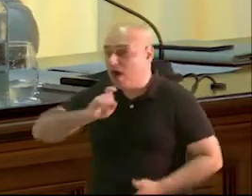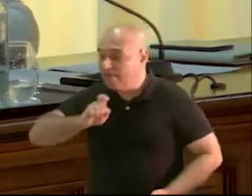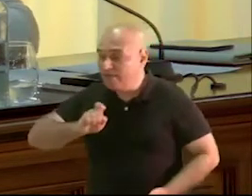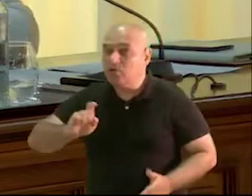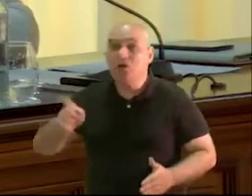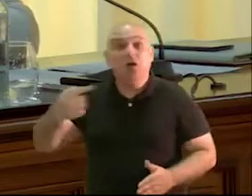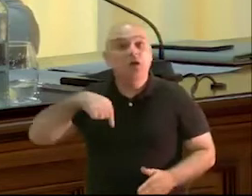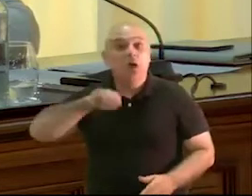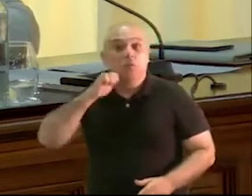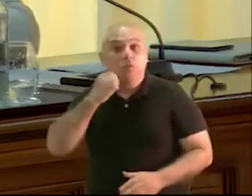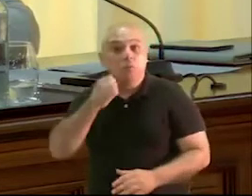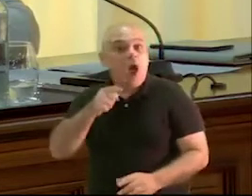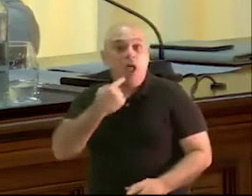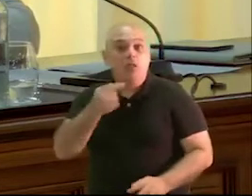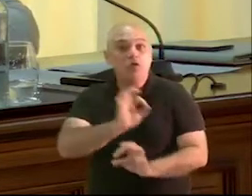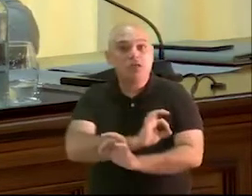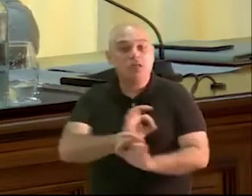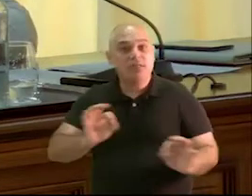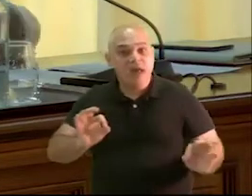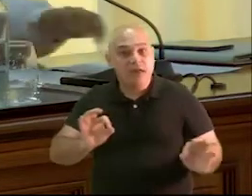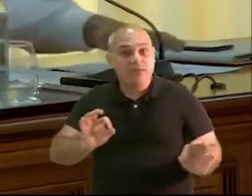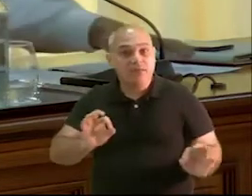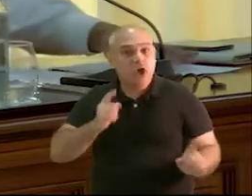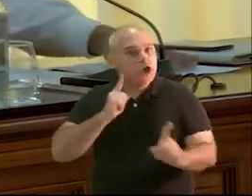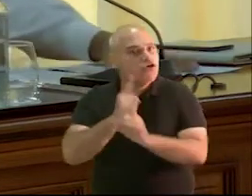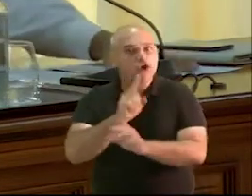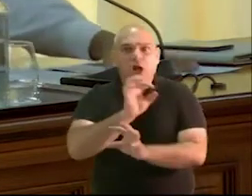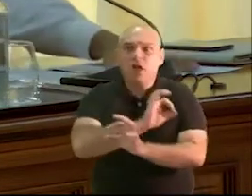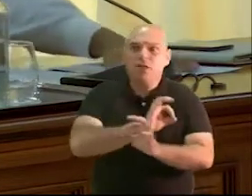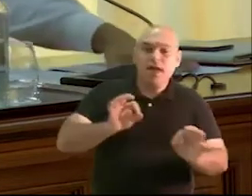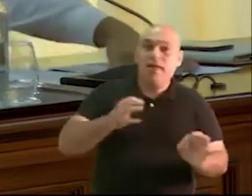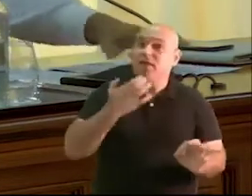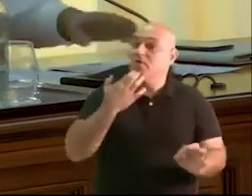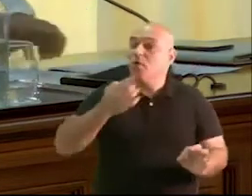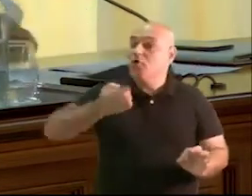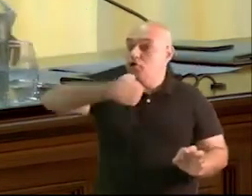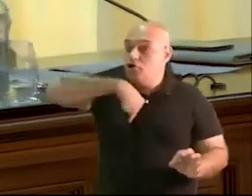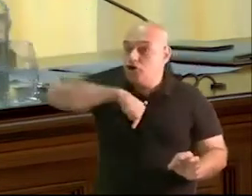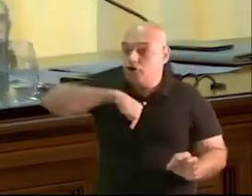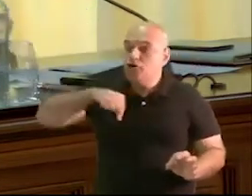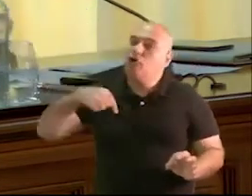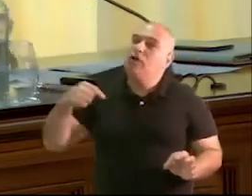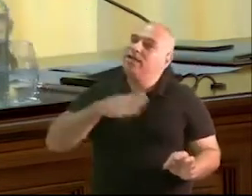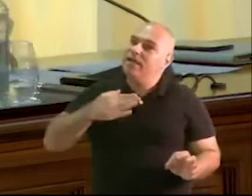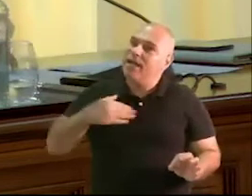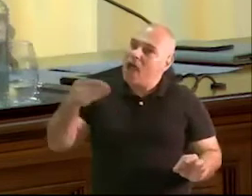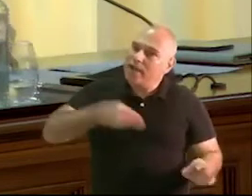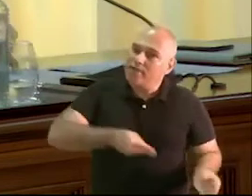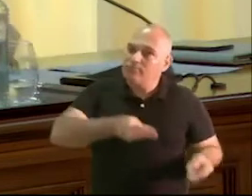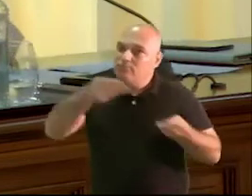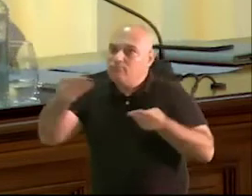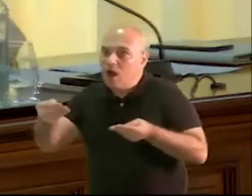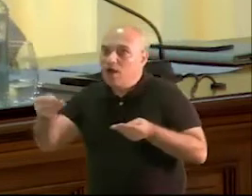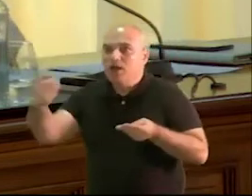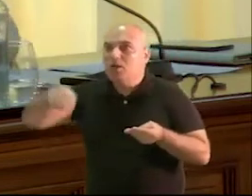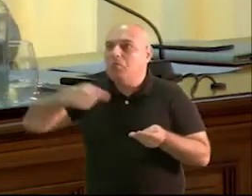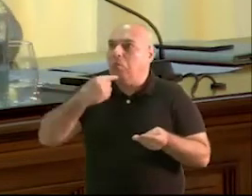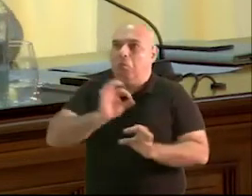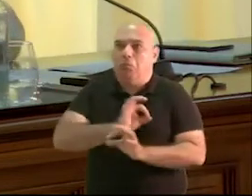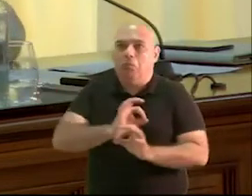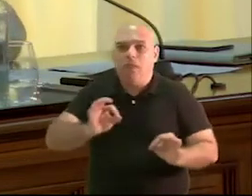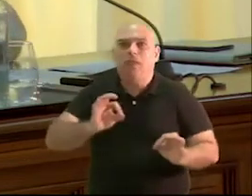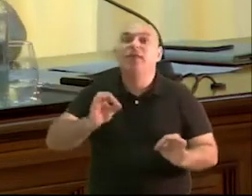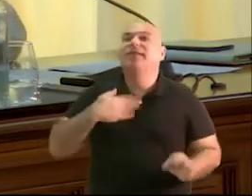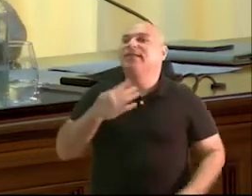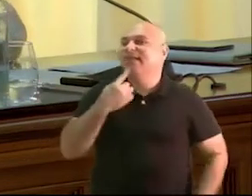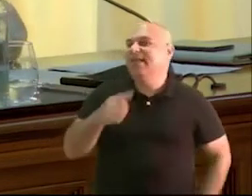alegación a ella ni tampoco a cuando tomamos conocimiento en este pleno. Por lo tanto, sí se ha dado audiencia al consejero